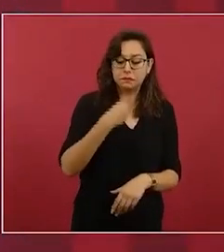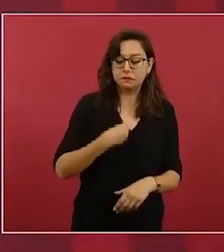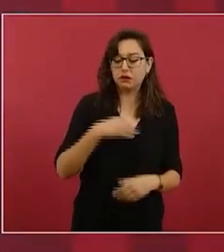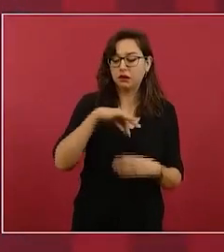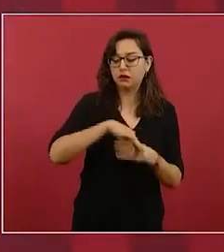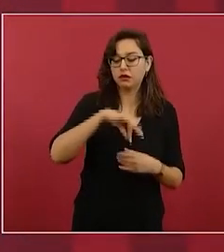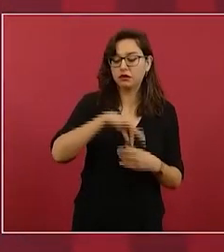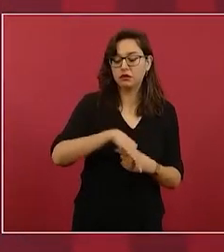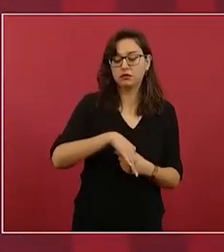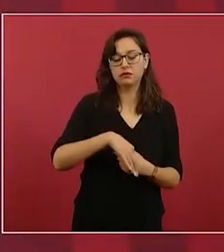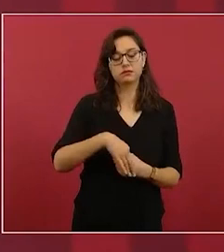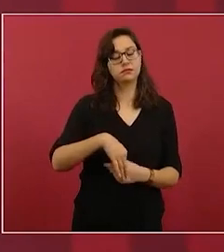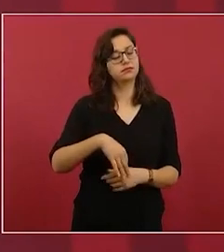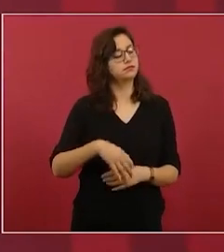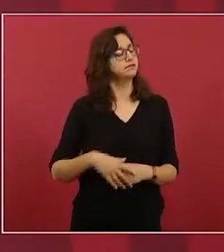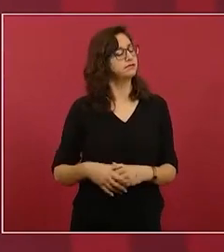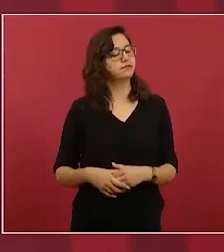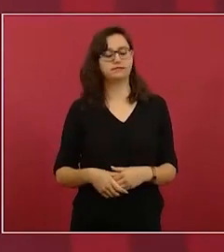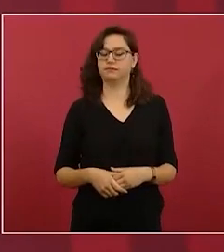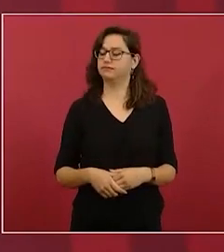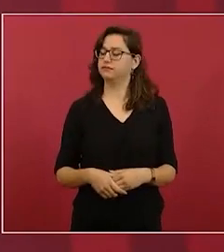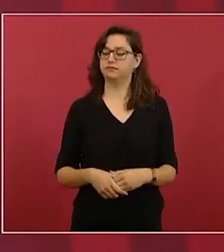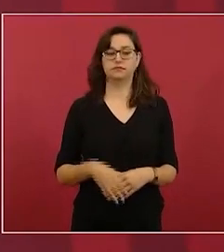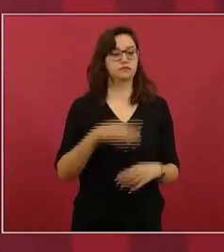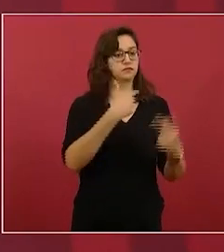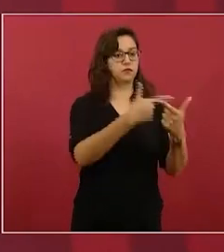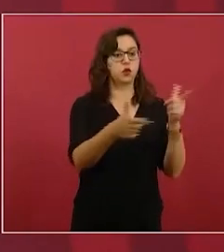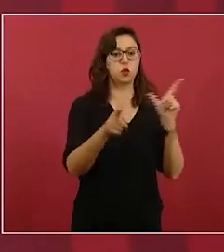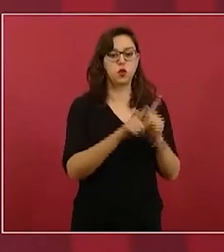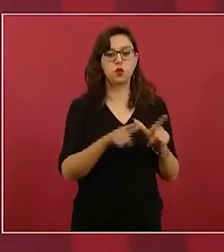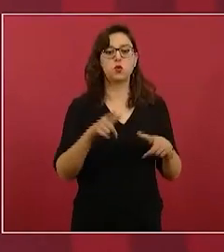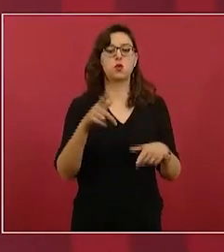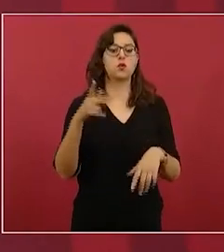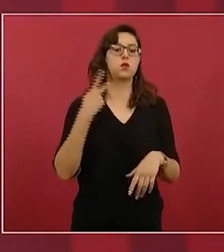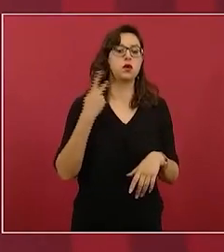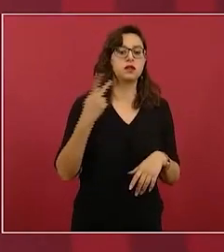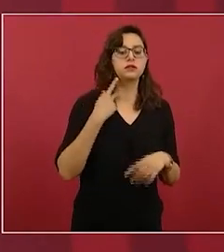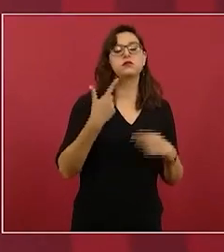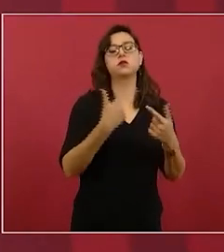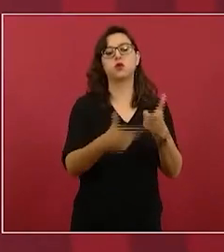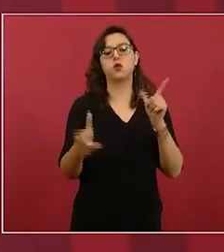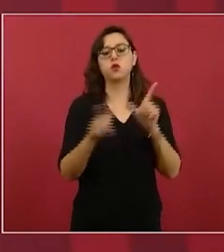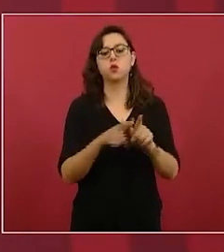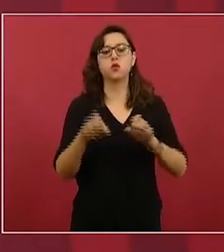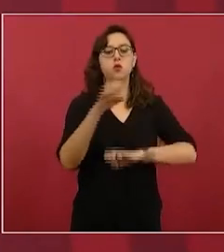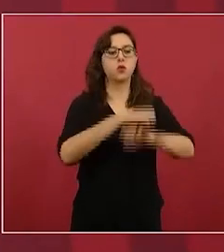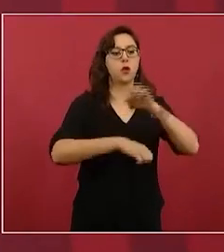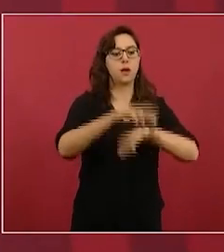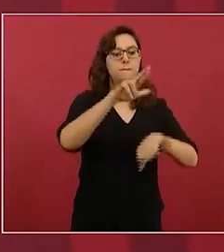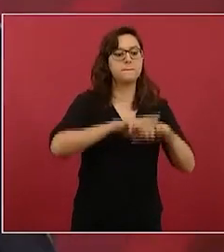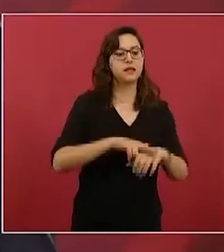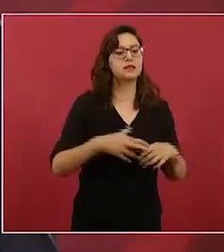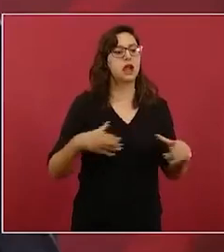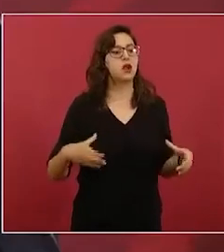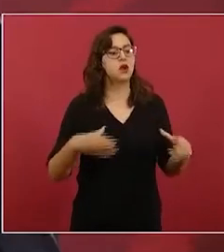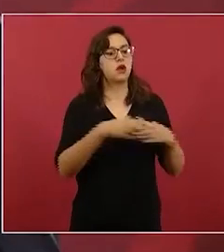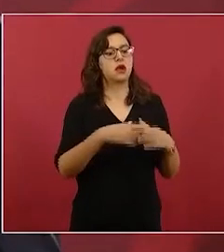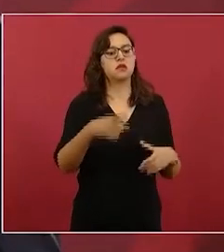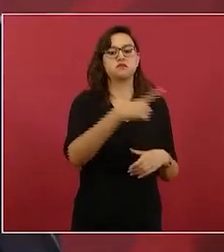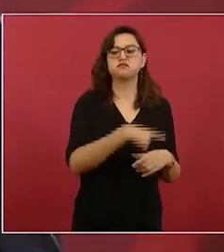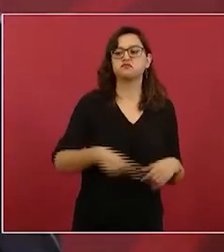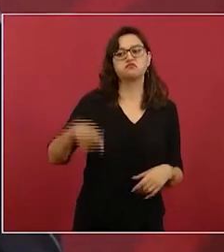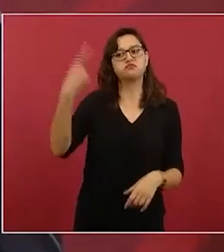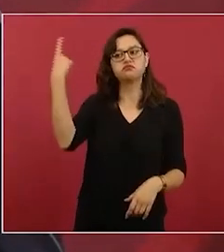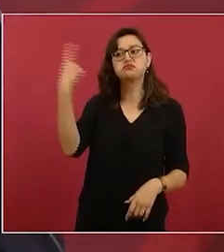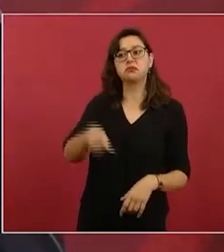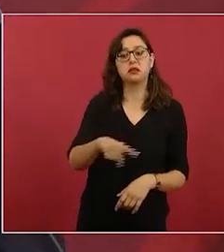empleados de grupos de intereses creados que no sean traidores a la